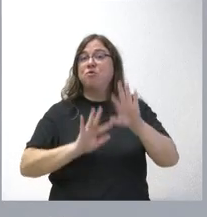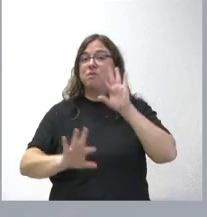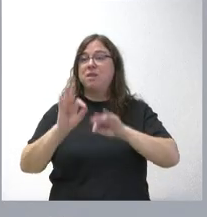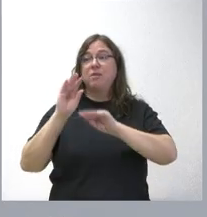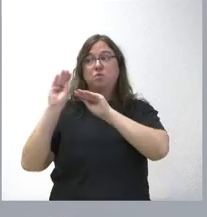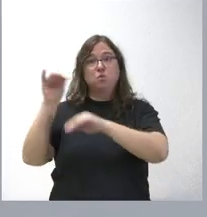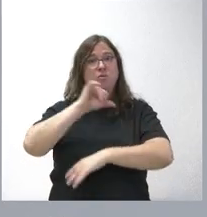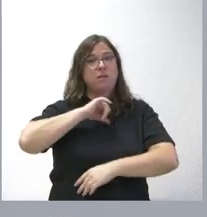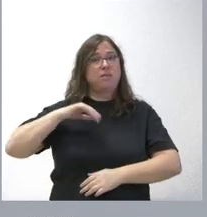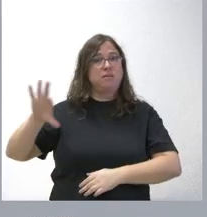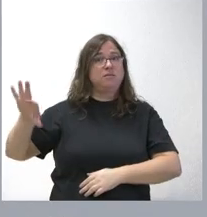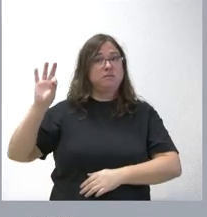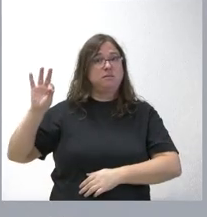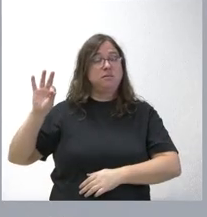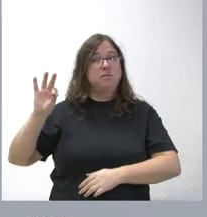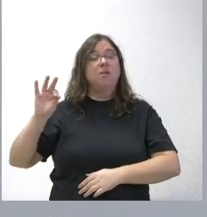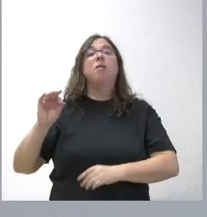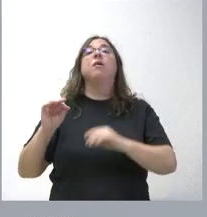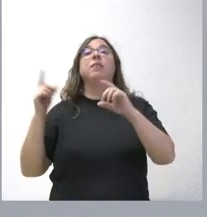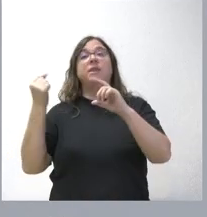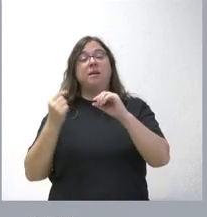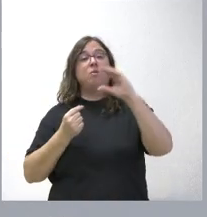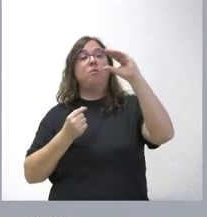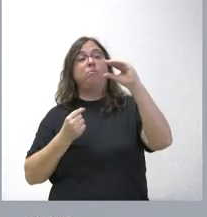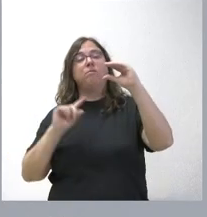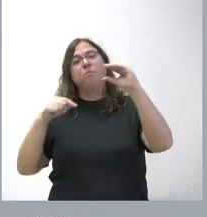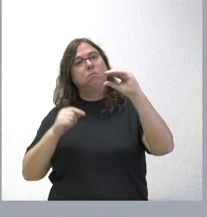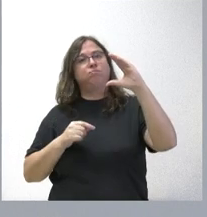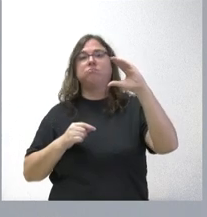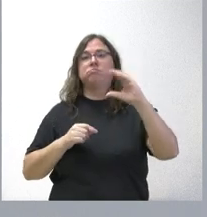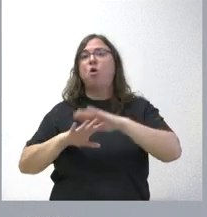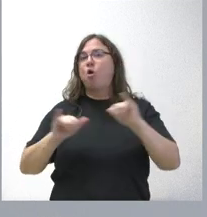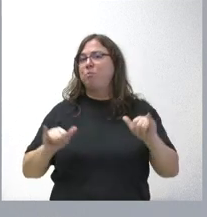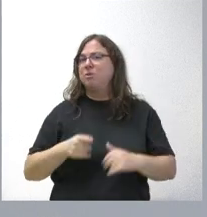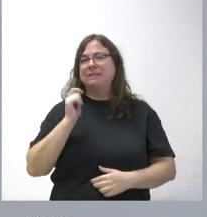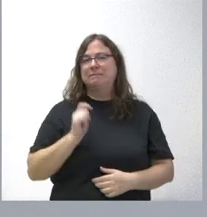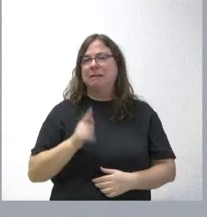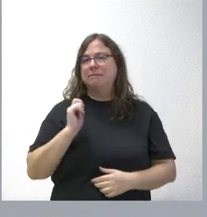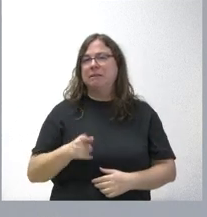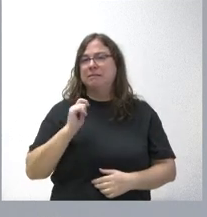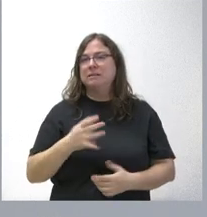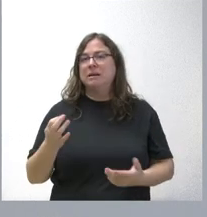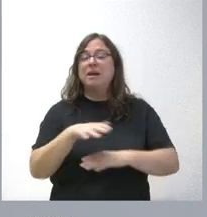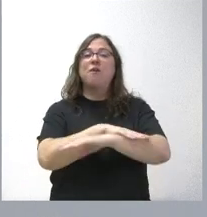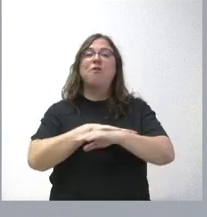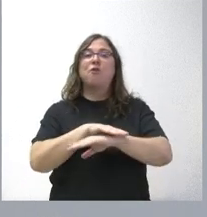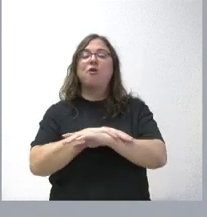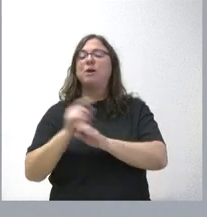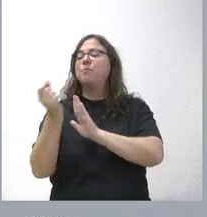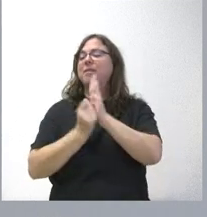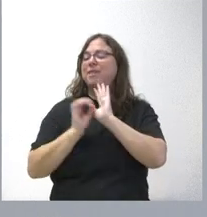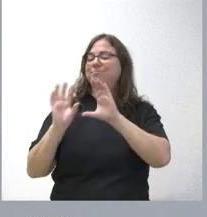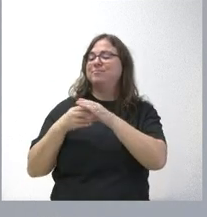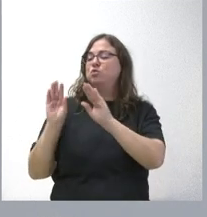unilateralmente nos compense, porque estamos viendo con mucha habitualidad cómo el Gobierno toma un conjunto de medidas